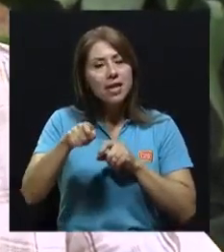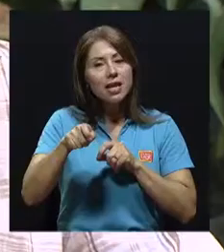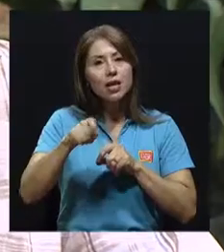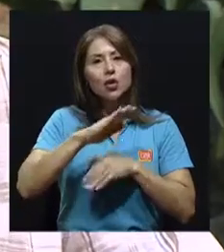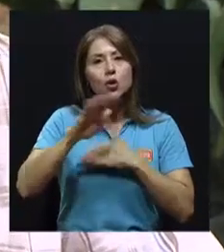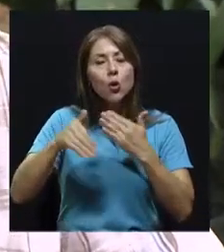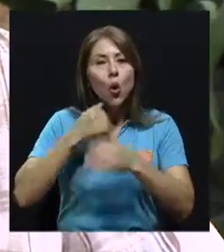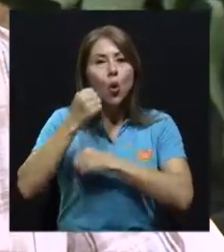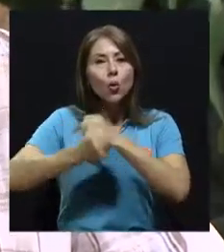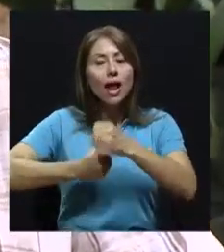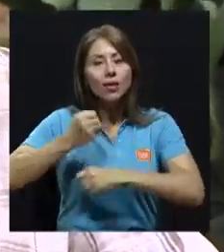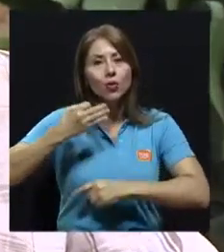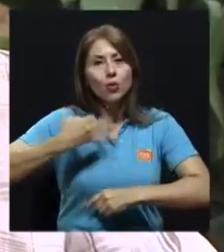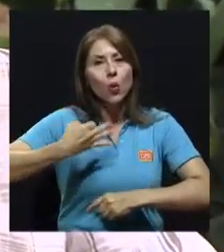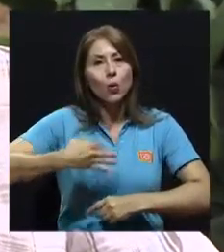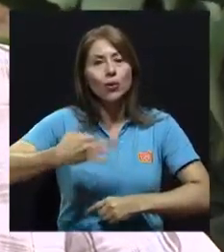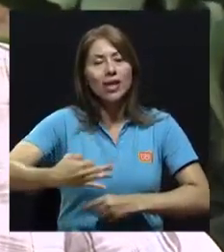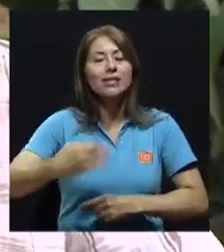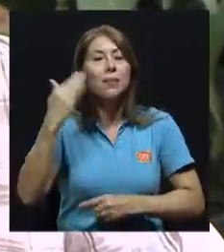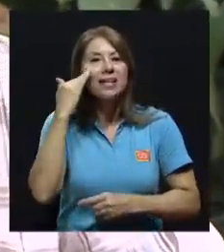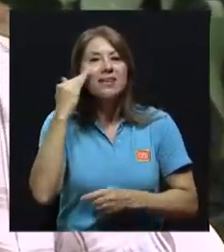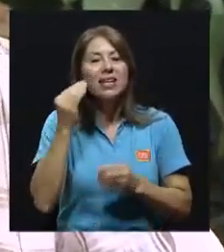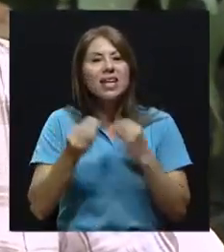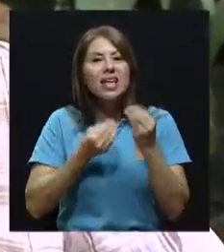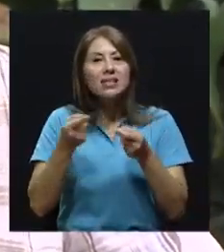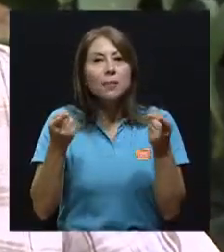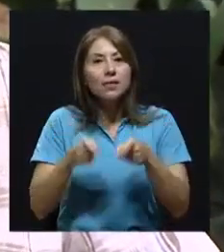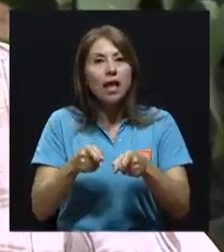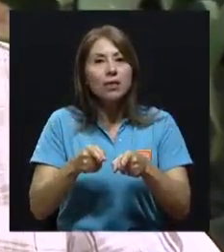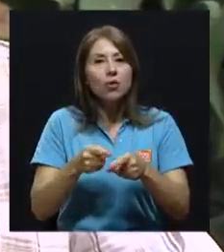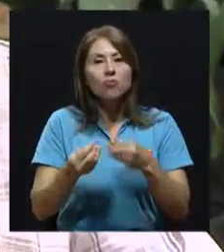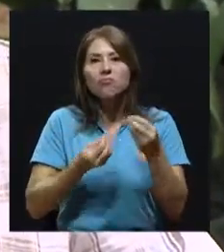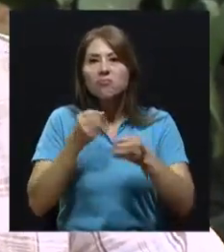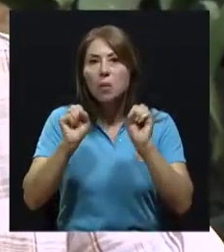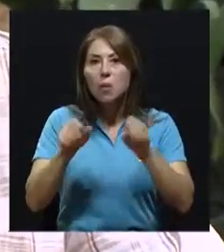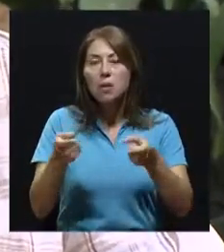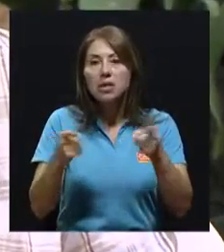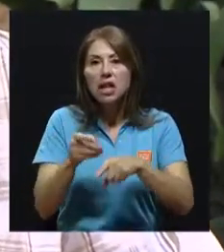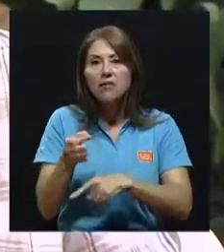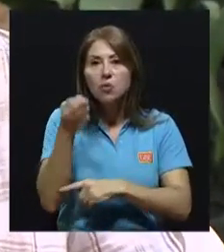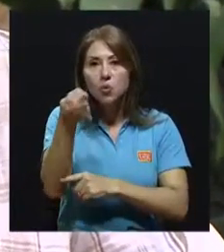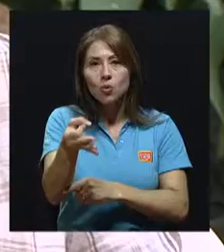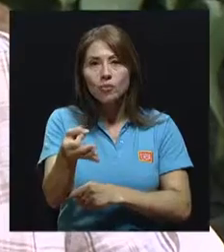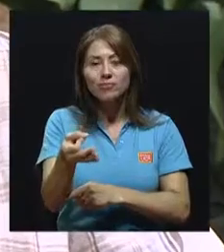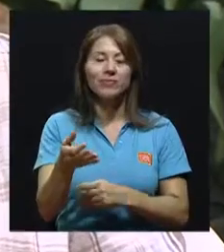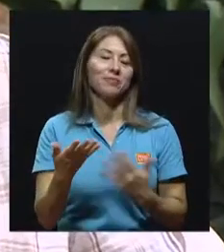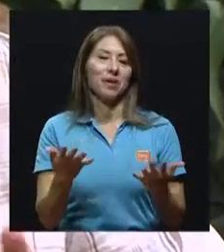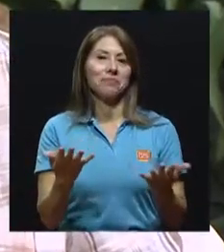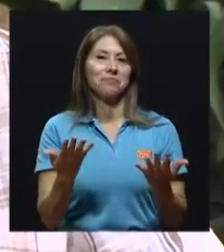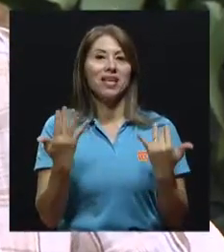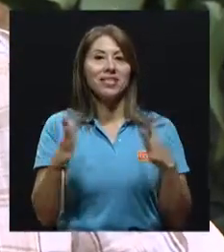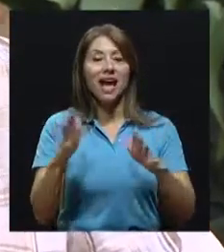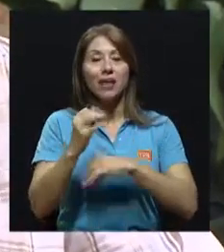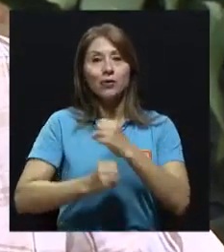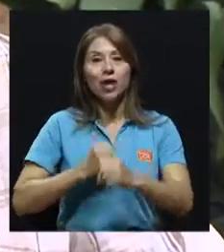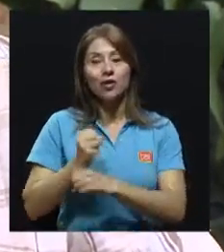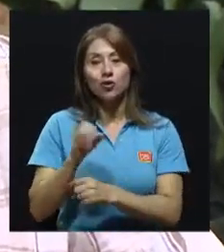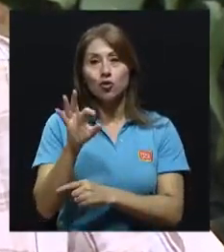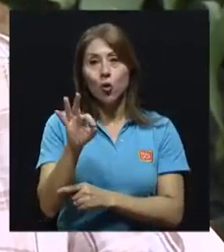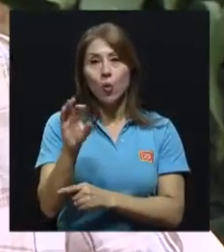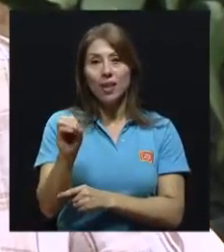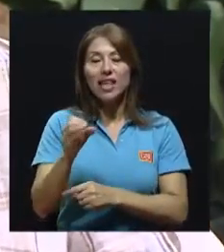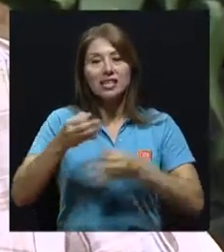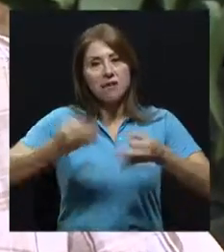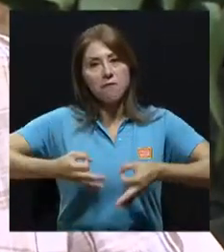los días, para saber qué está pasando y para saber qué podría pasar a futuro. Y bueno, ya en los años 90 se formaliza un poco esa